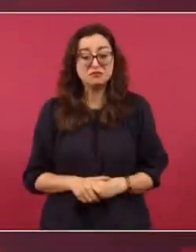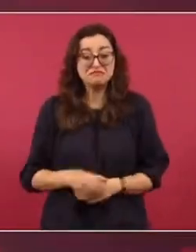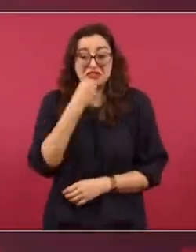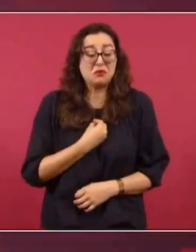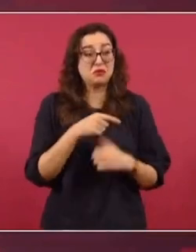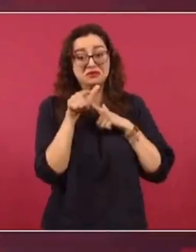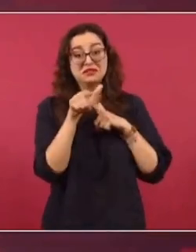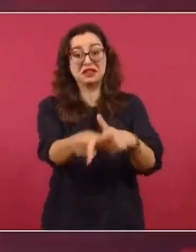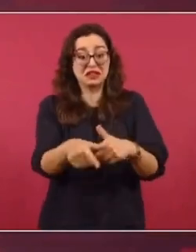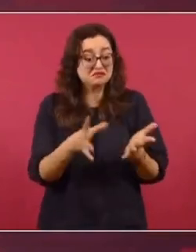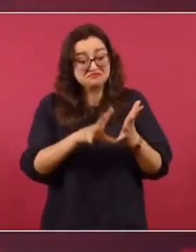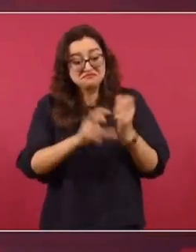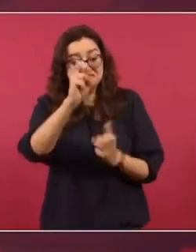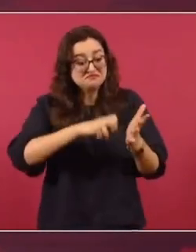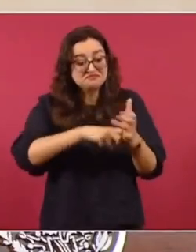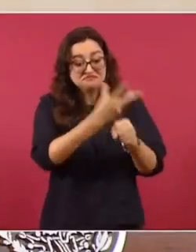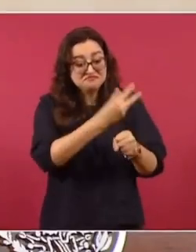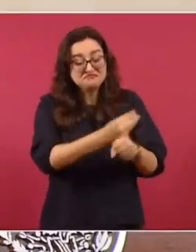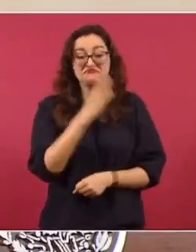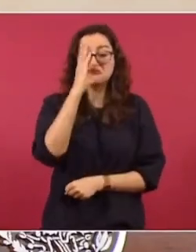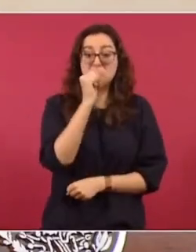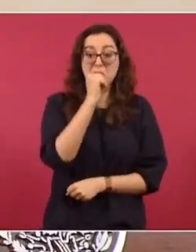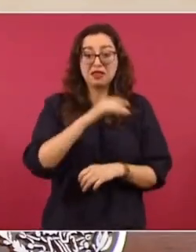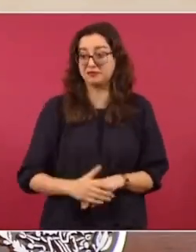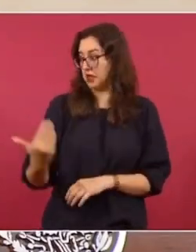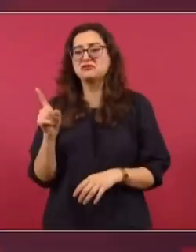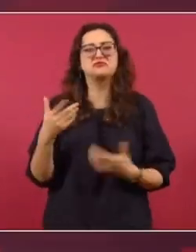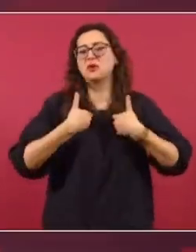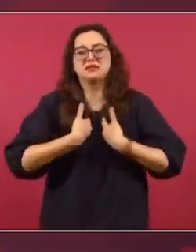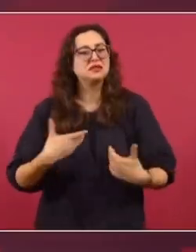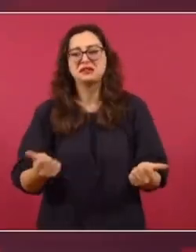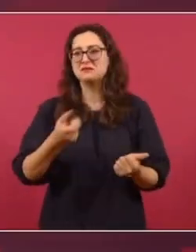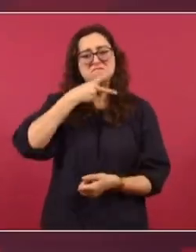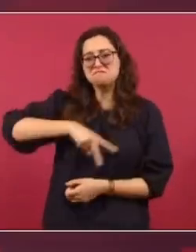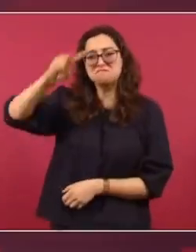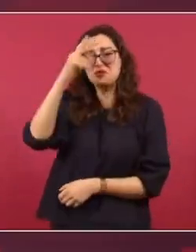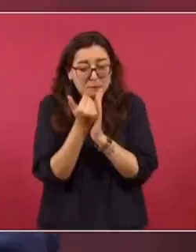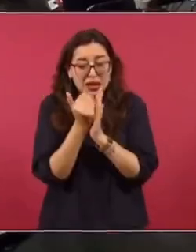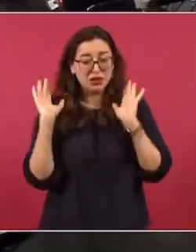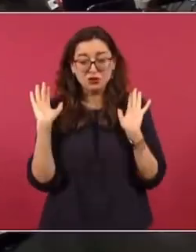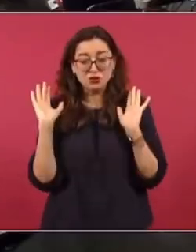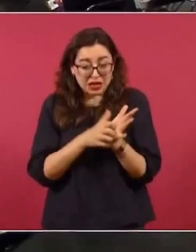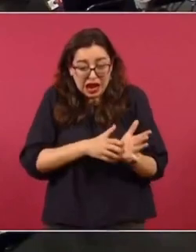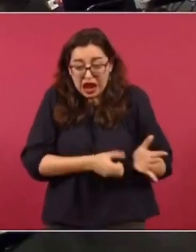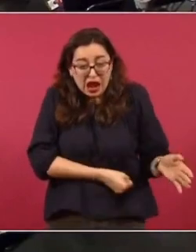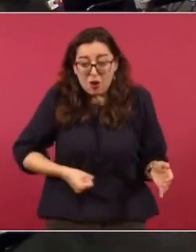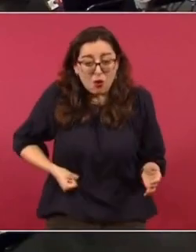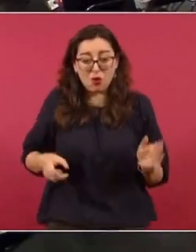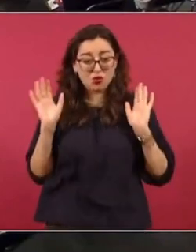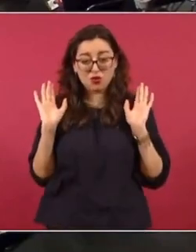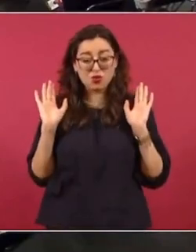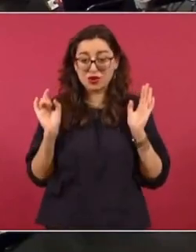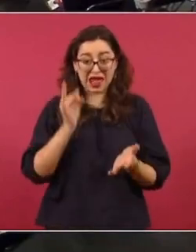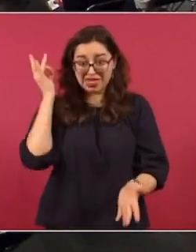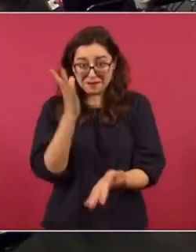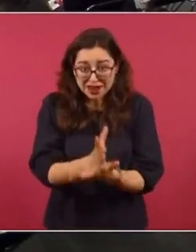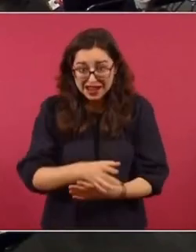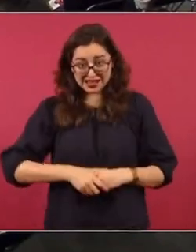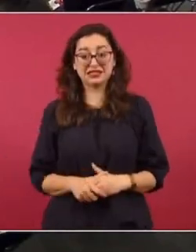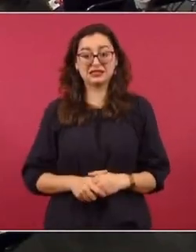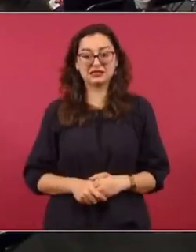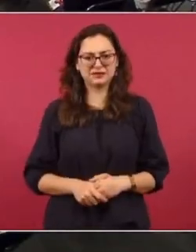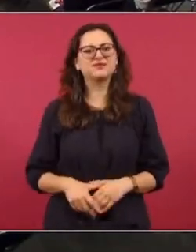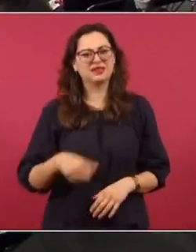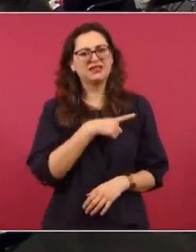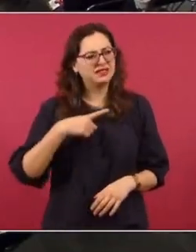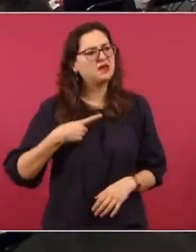en qué consiste ni la reforma constitucional ni la reforma a la ley electoral. Sería muy bueno que venga